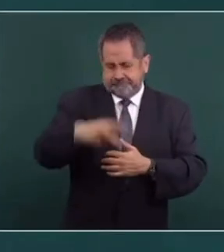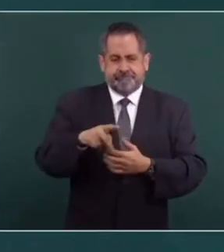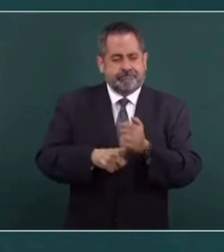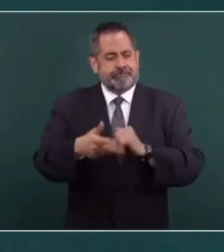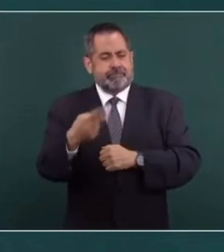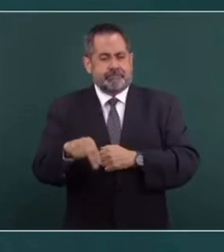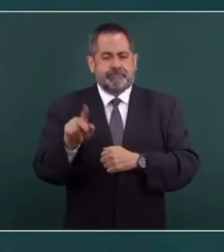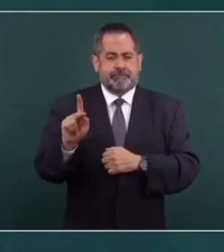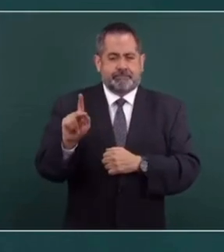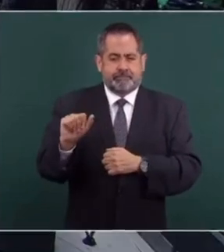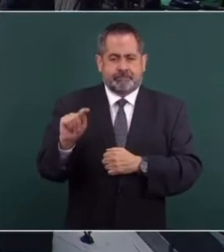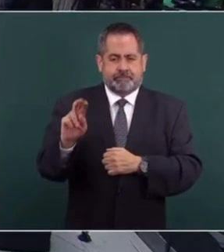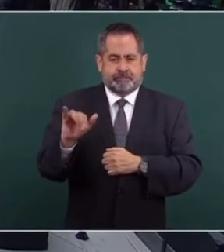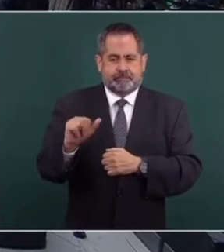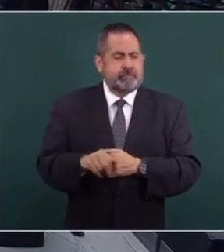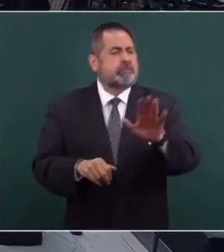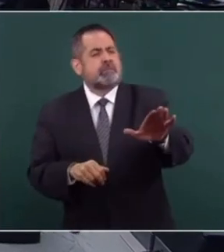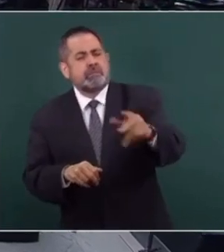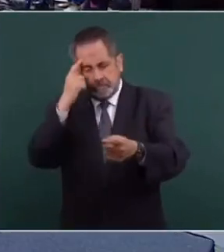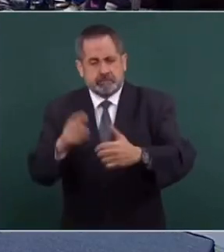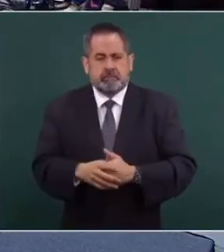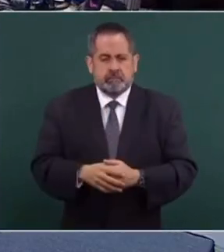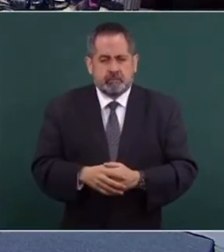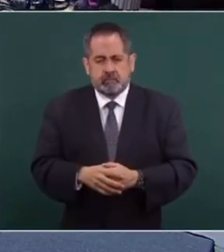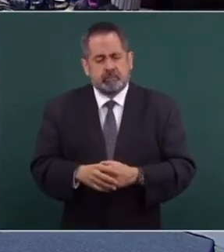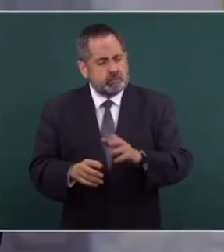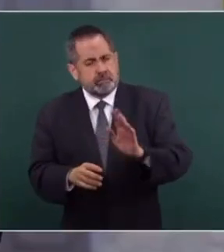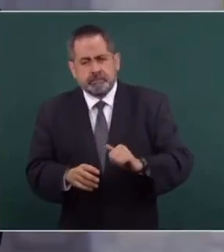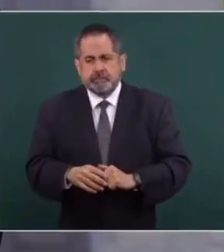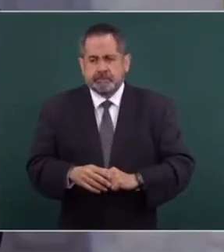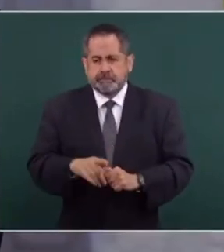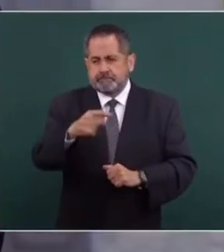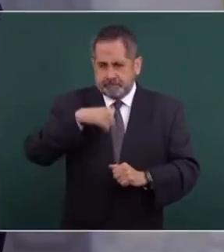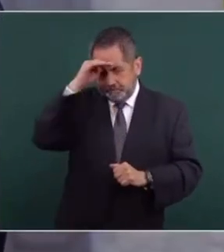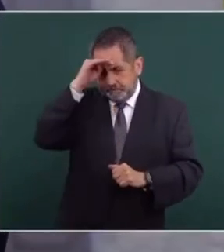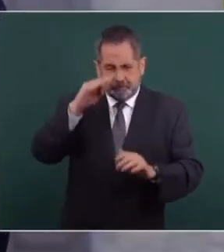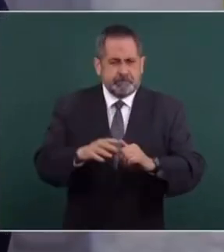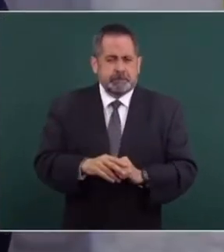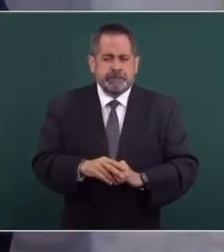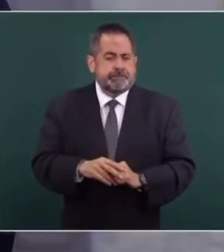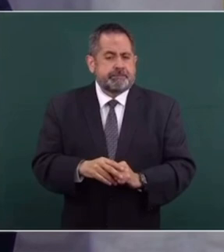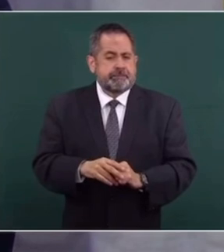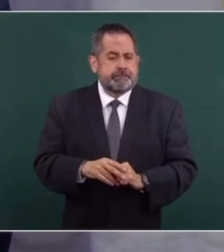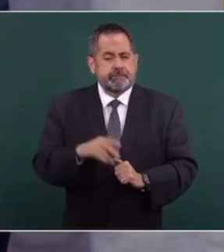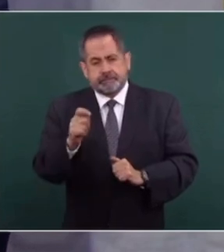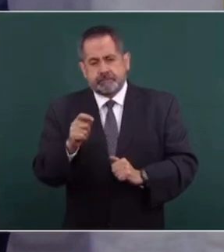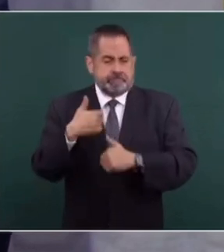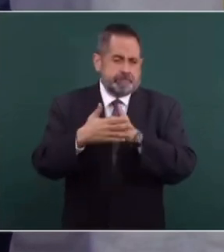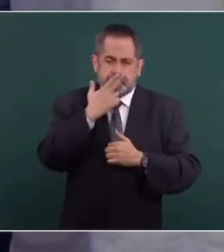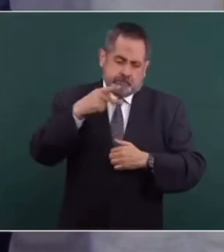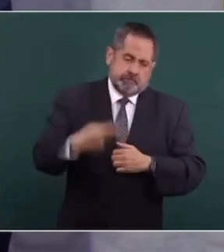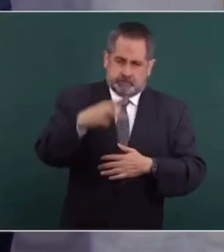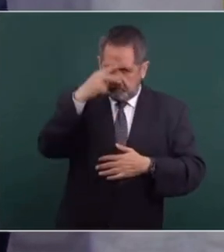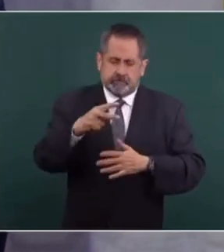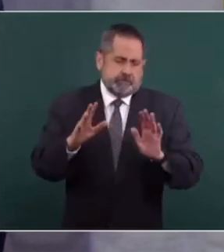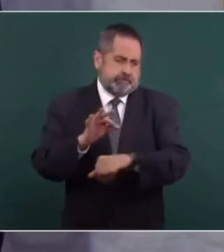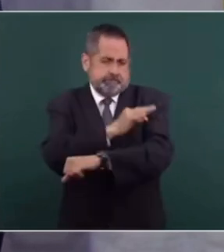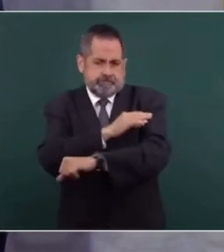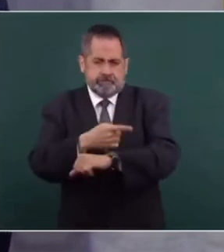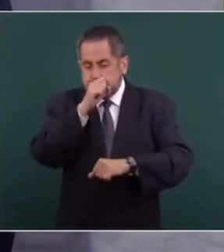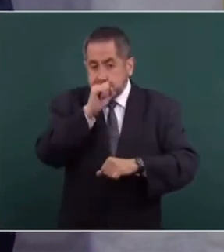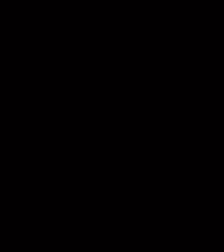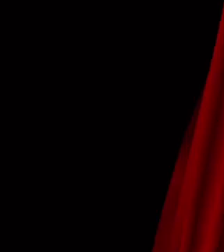la vacuna patria. ¿Se está ya destinando, presidente, para otros países? Sí, pensando en que se va a utilizar en México y también